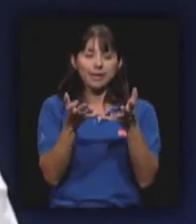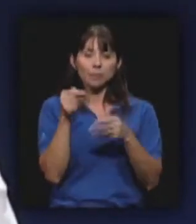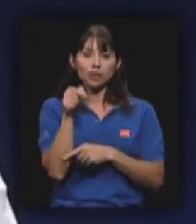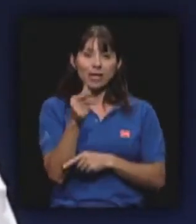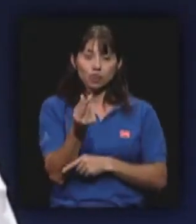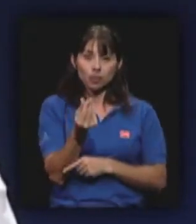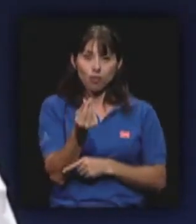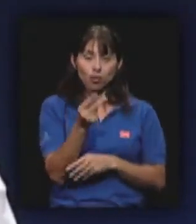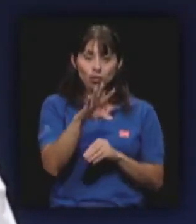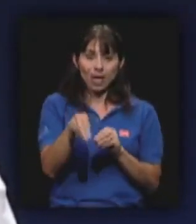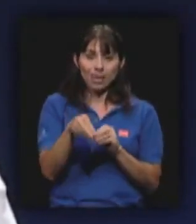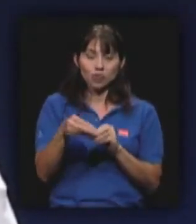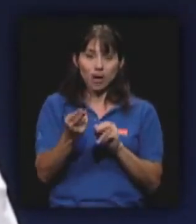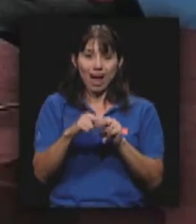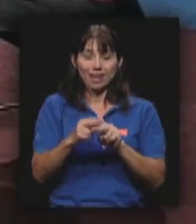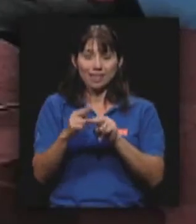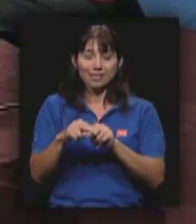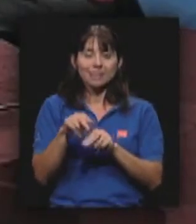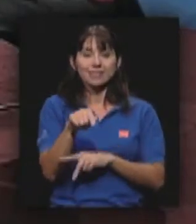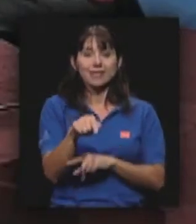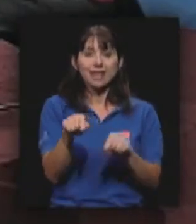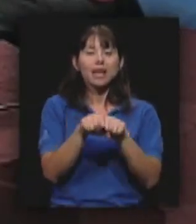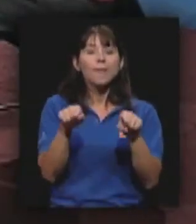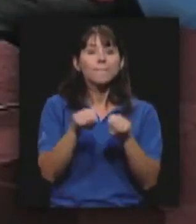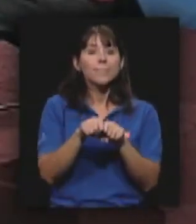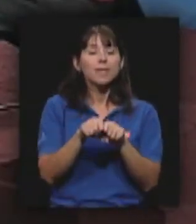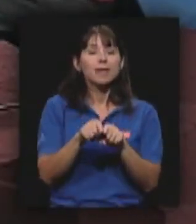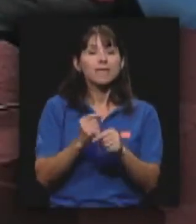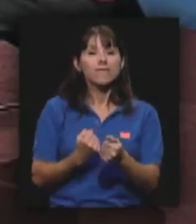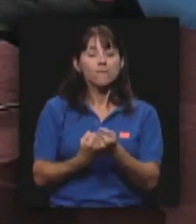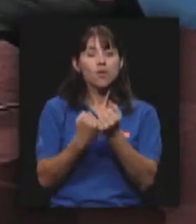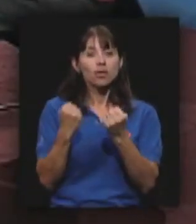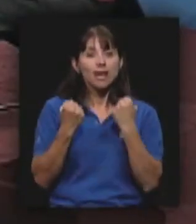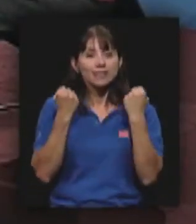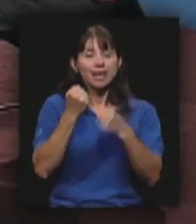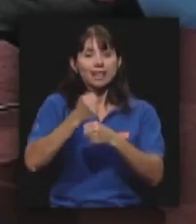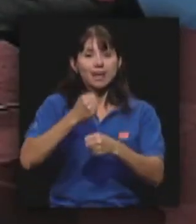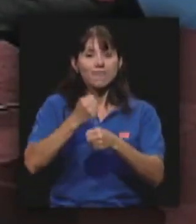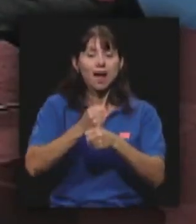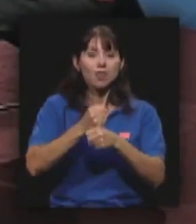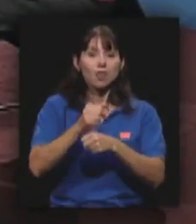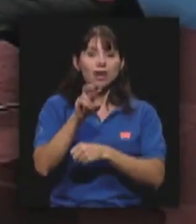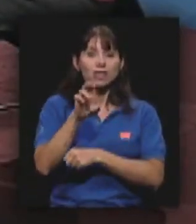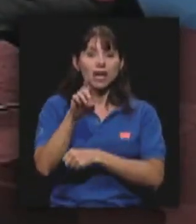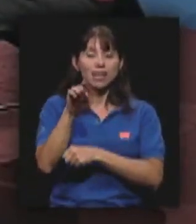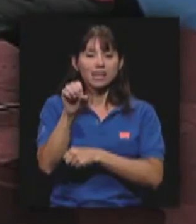fondos adicionales disponibles también fortalezcan el trabajo en redes.